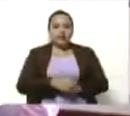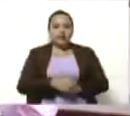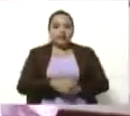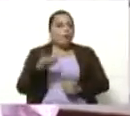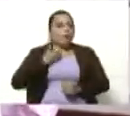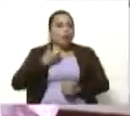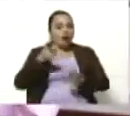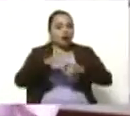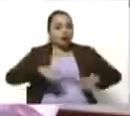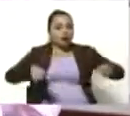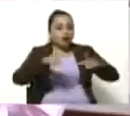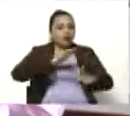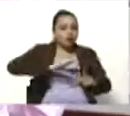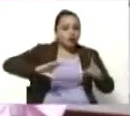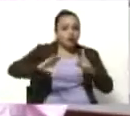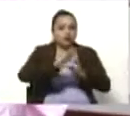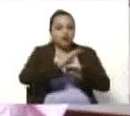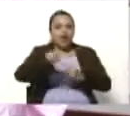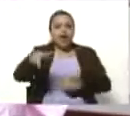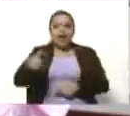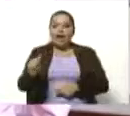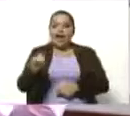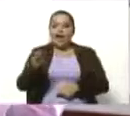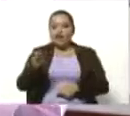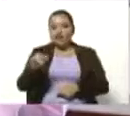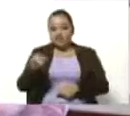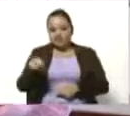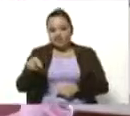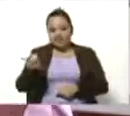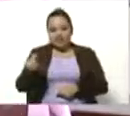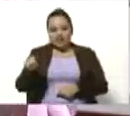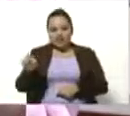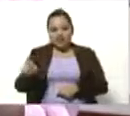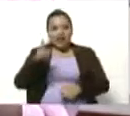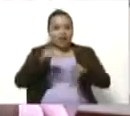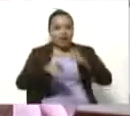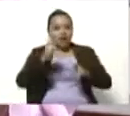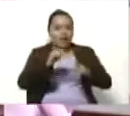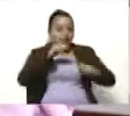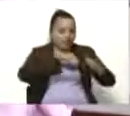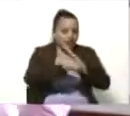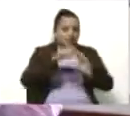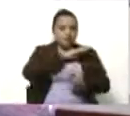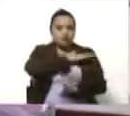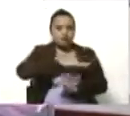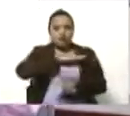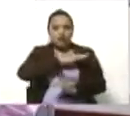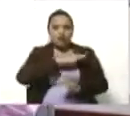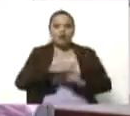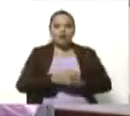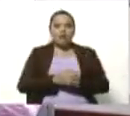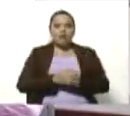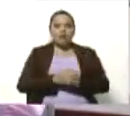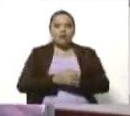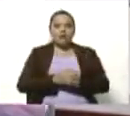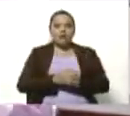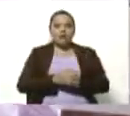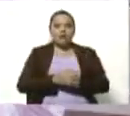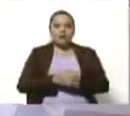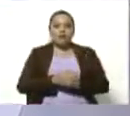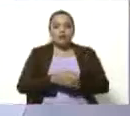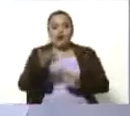de los gabinetes culturales que tenemos en cada uno de los estados, algunos los tenemos en los museos, hacen vida en los museos, otros en las casas de cultura,